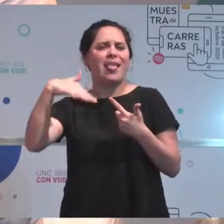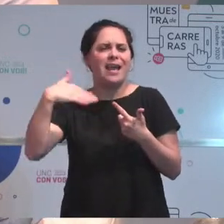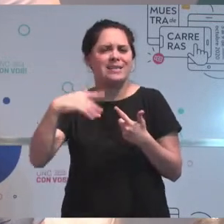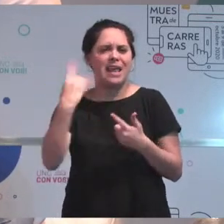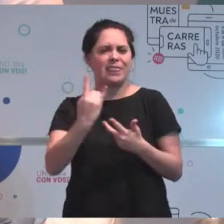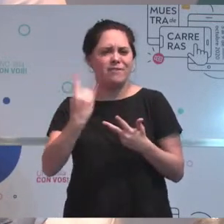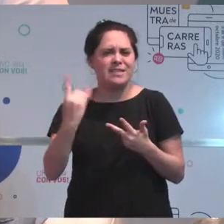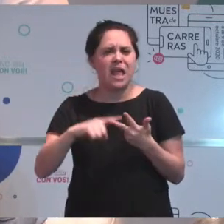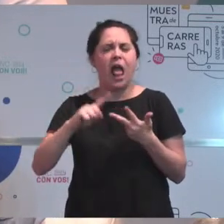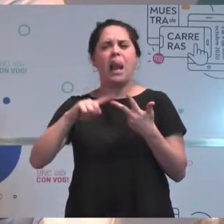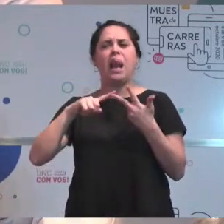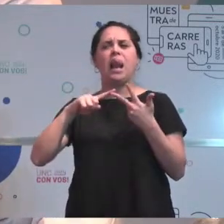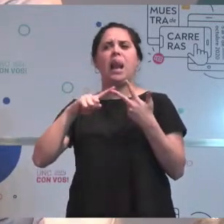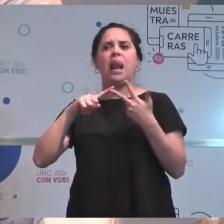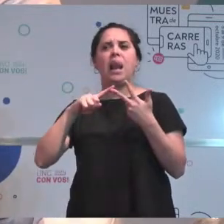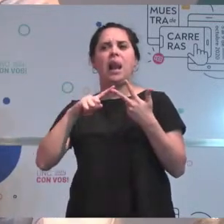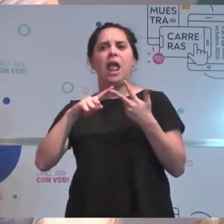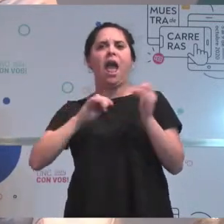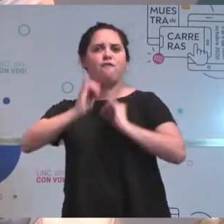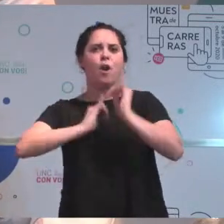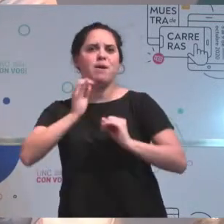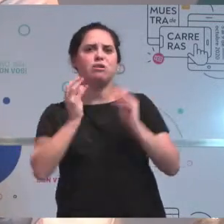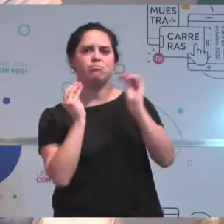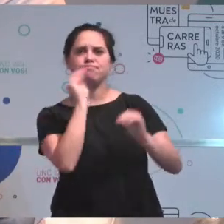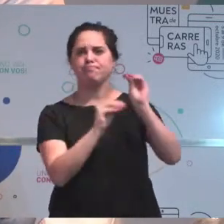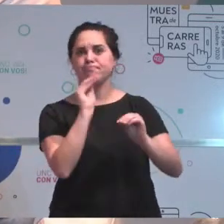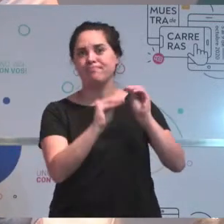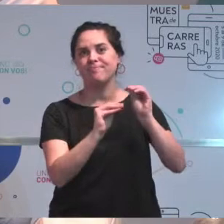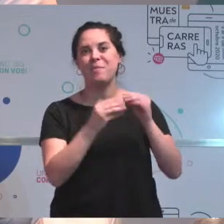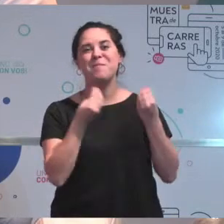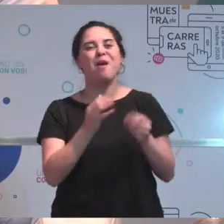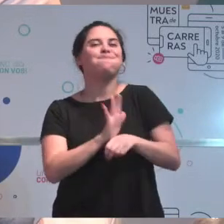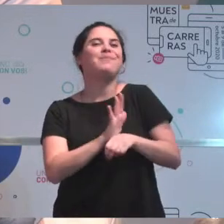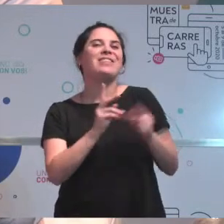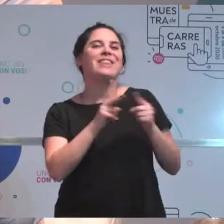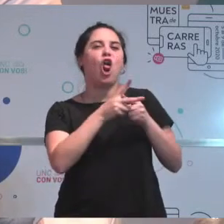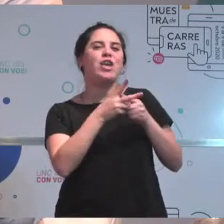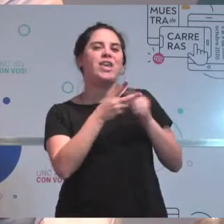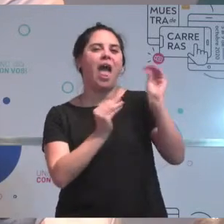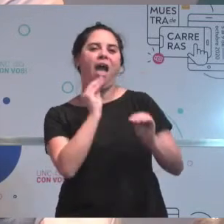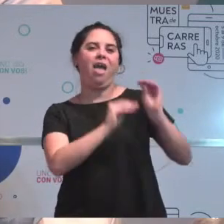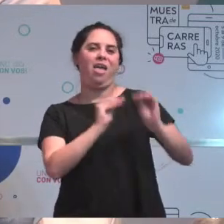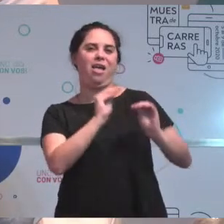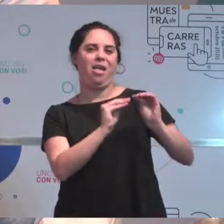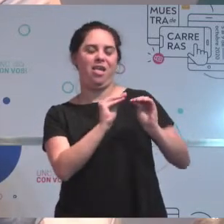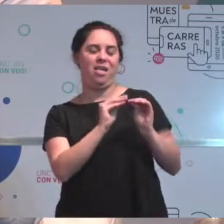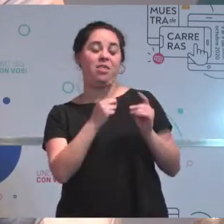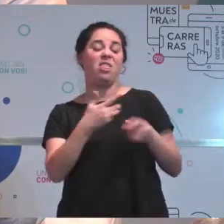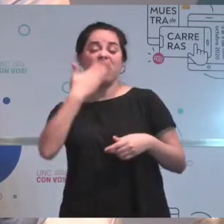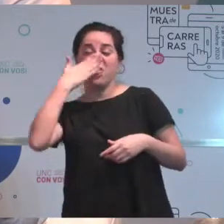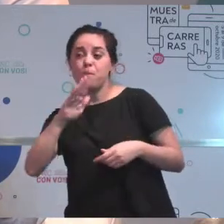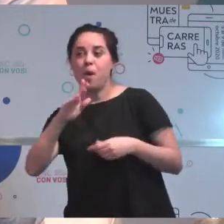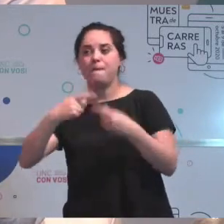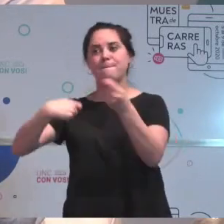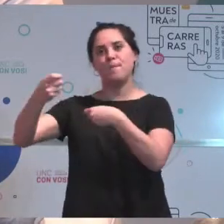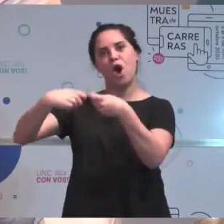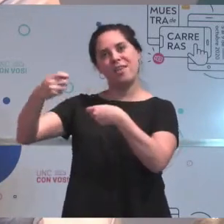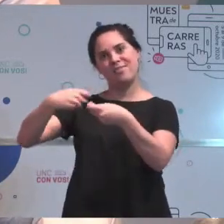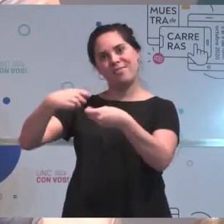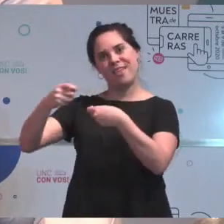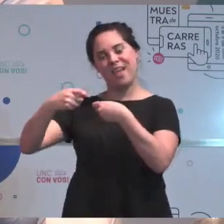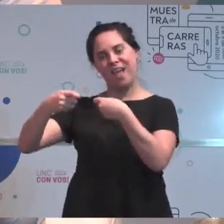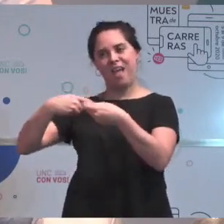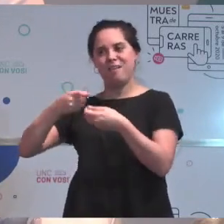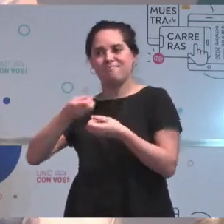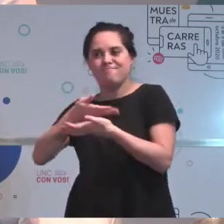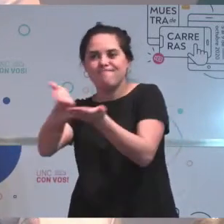generar información para poder trabajar con esta tecnología, y que eso pueda decantar en una política aplicada, bien, no tan